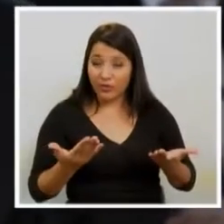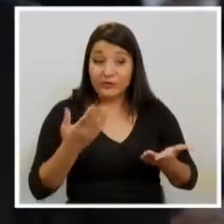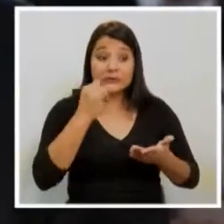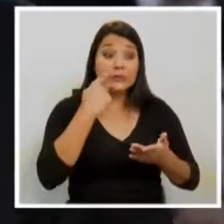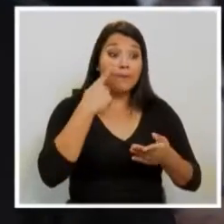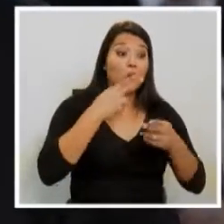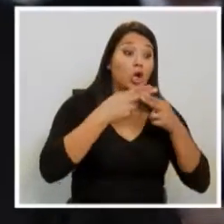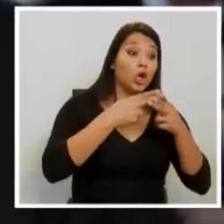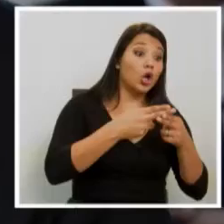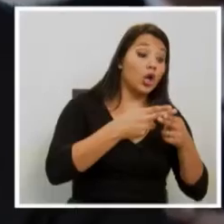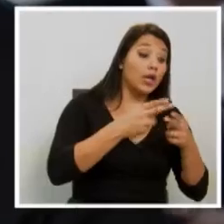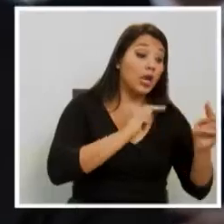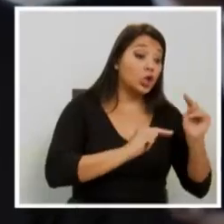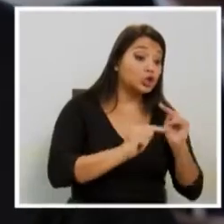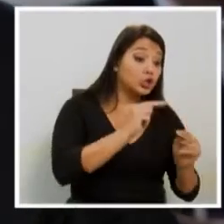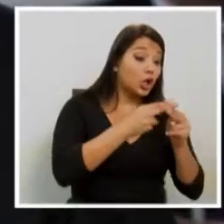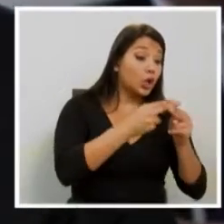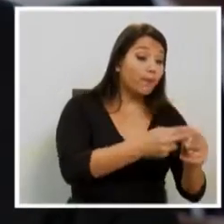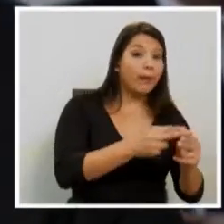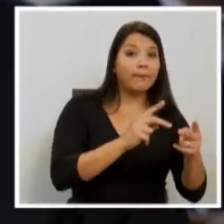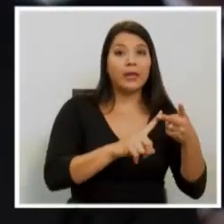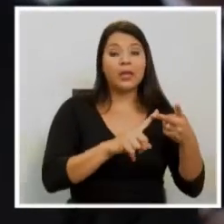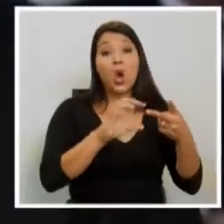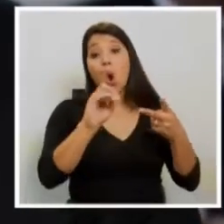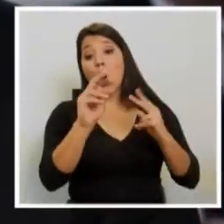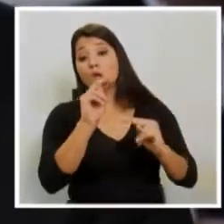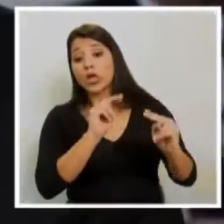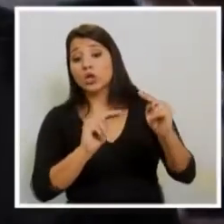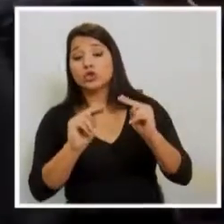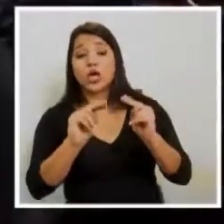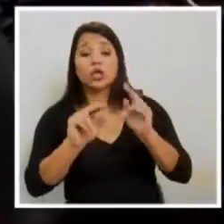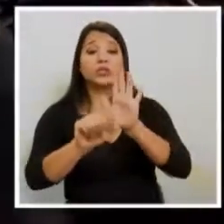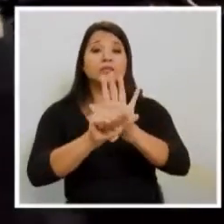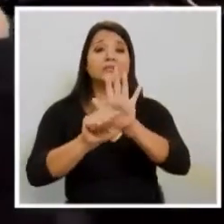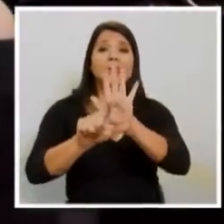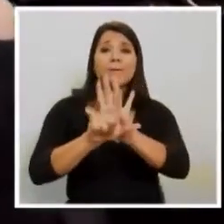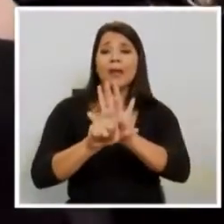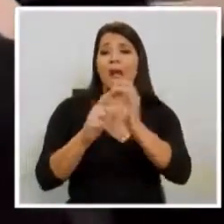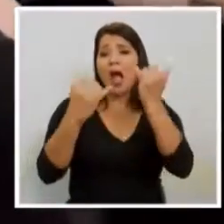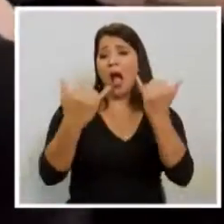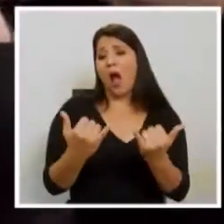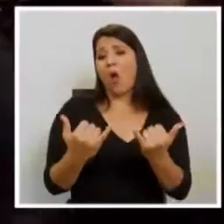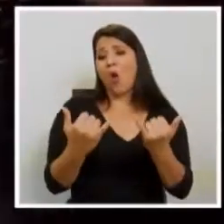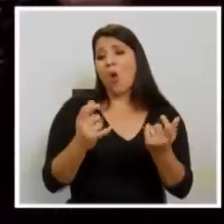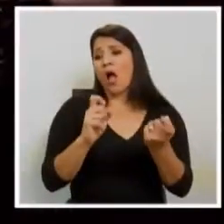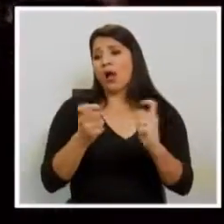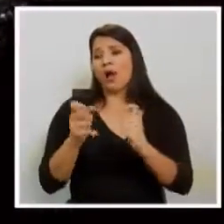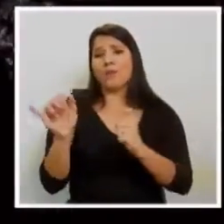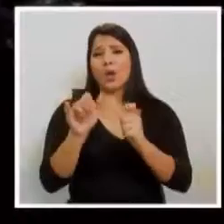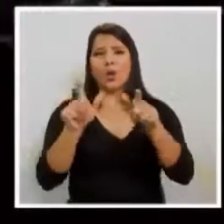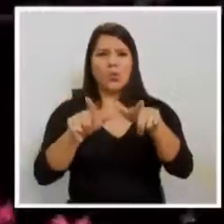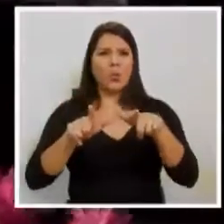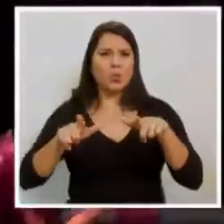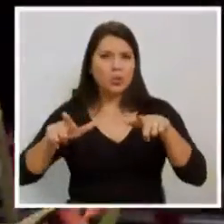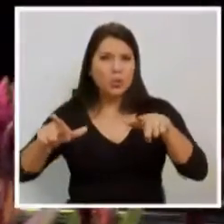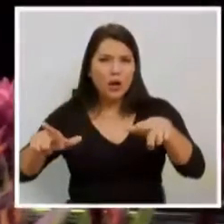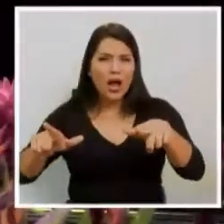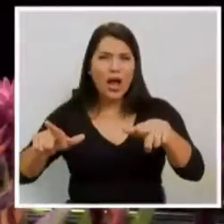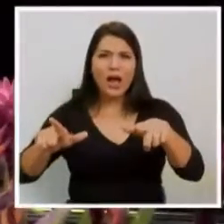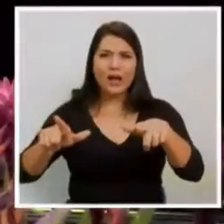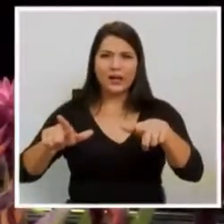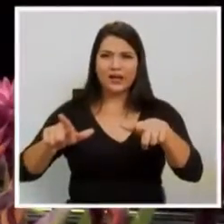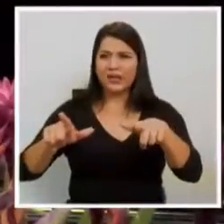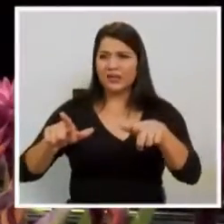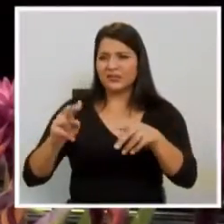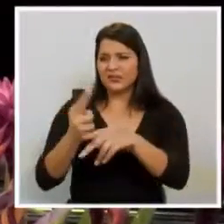nombramientos, si es porque la Asamblea Legislativa se va a convertir en un sitio que al igual que el primer periodo se ha